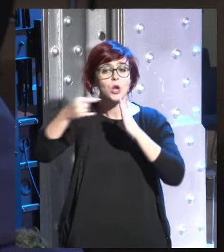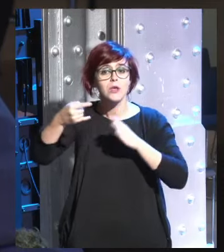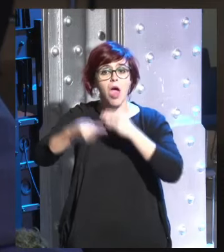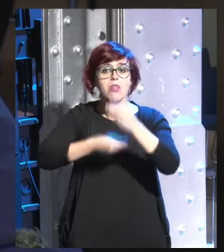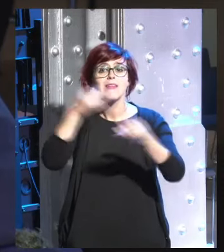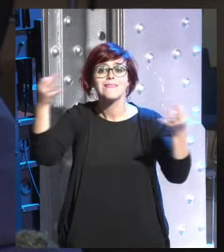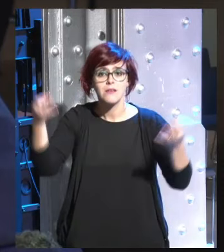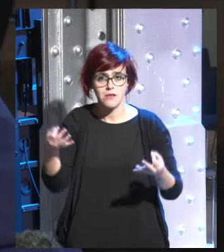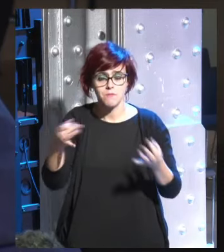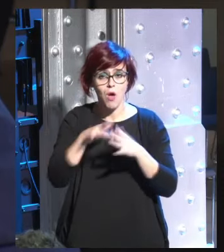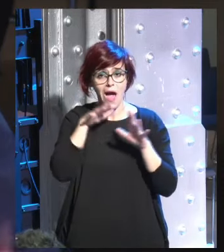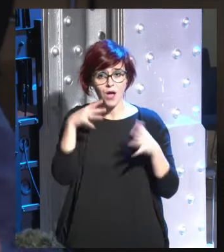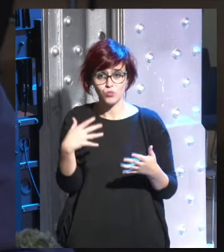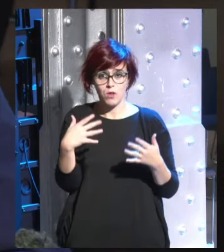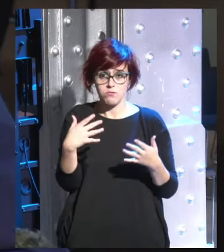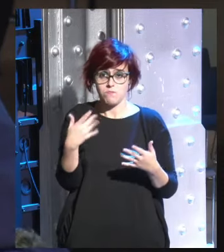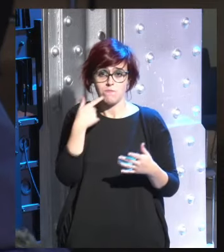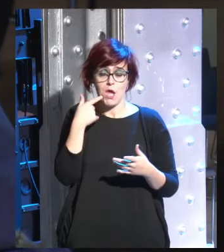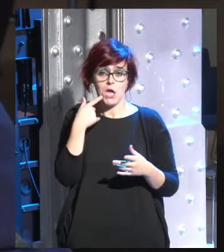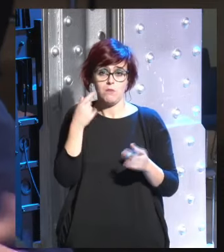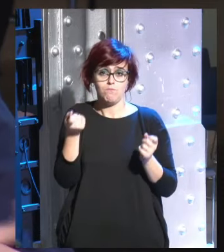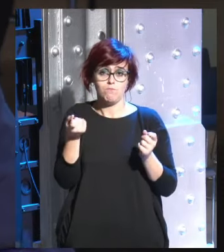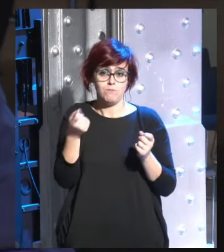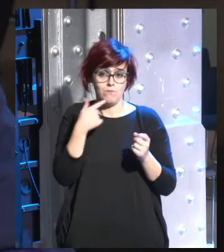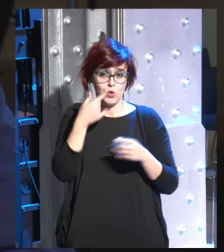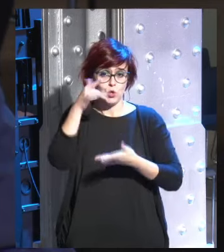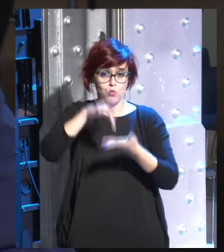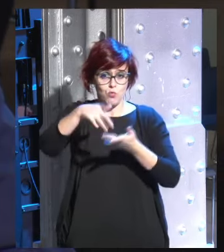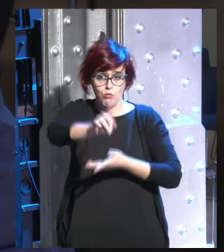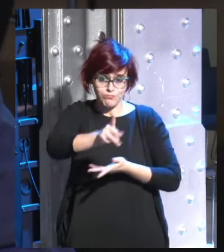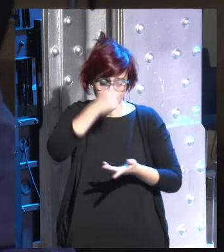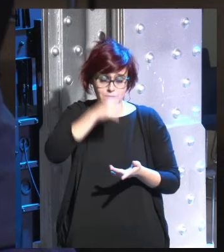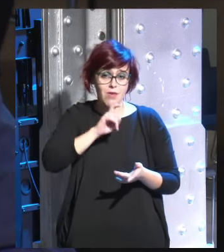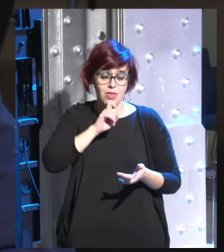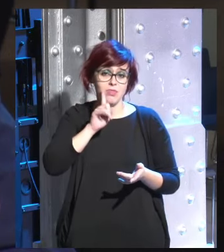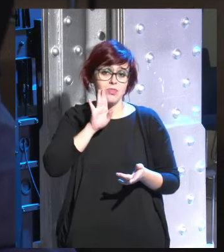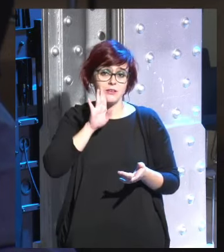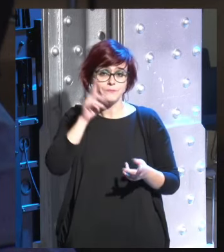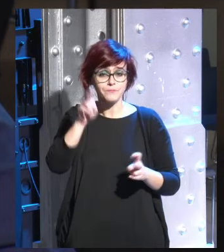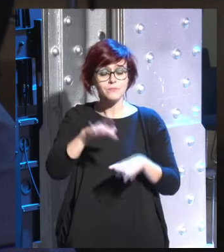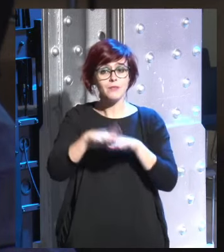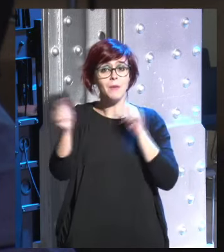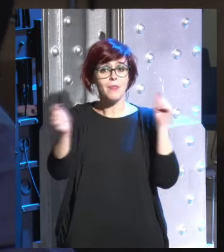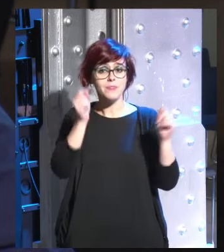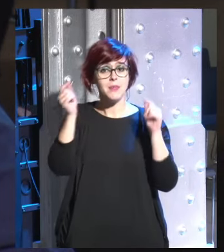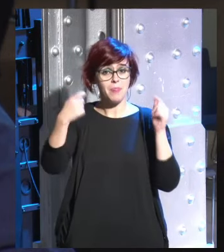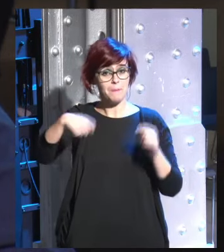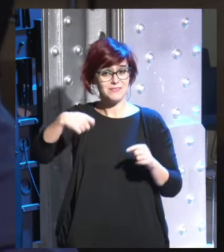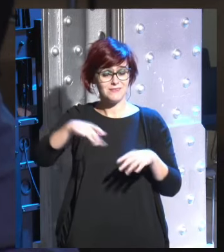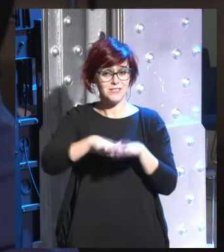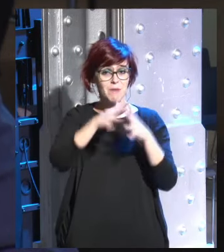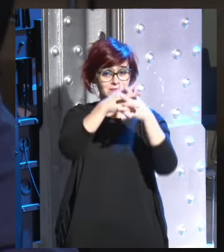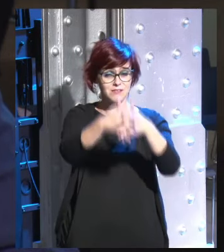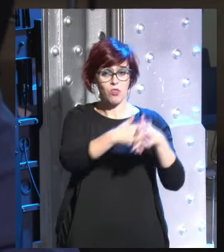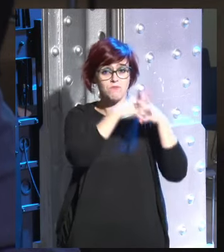algo que en la actualidad me temo no está ocurriendo como dije anteriormente bueno hemos visto ese debate presidencial en Estados Unidos